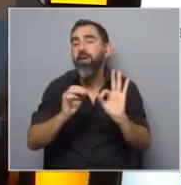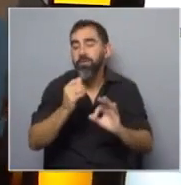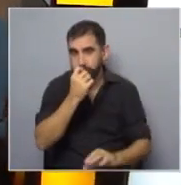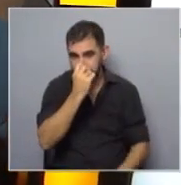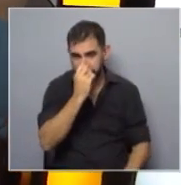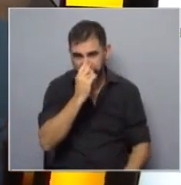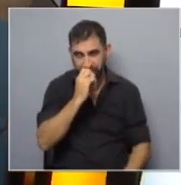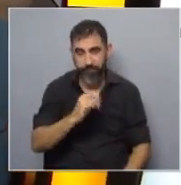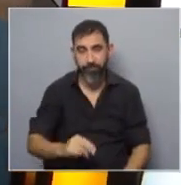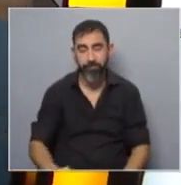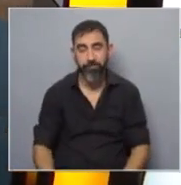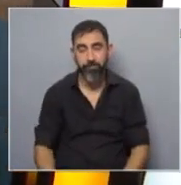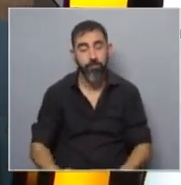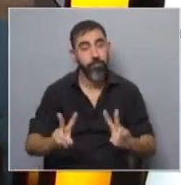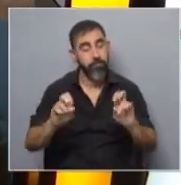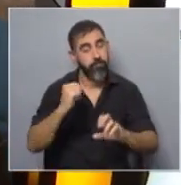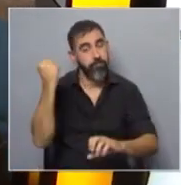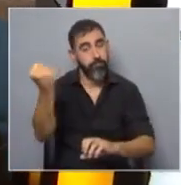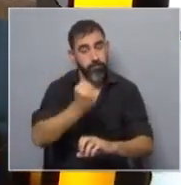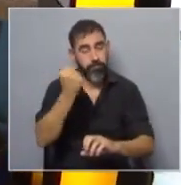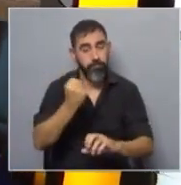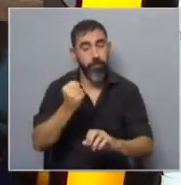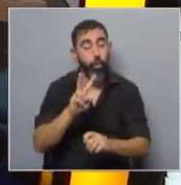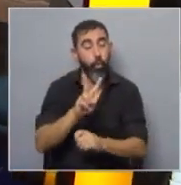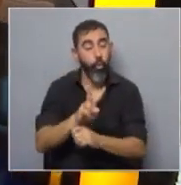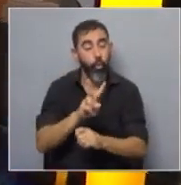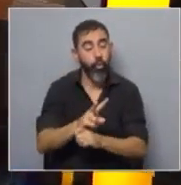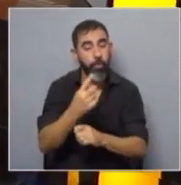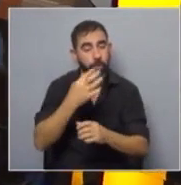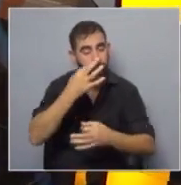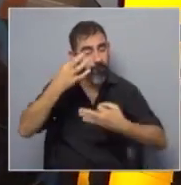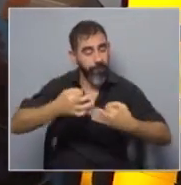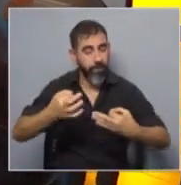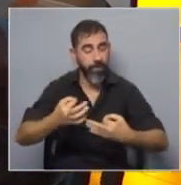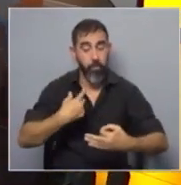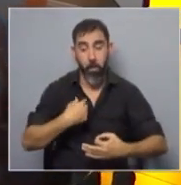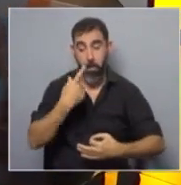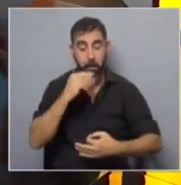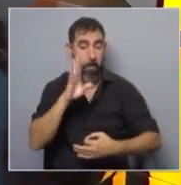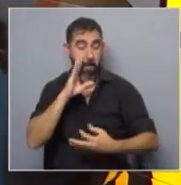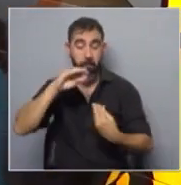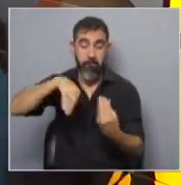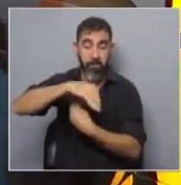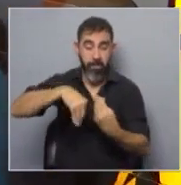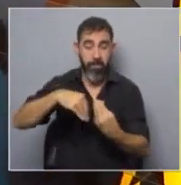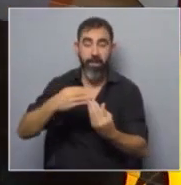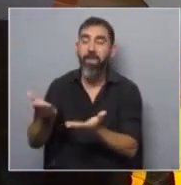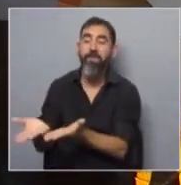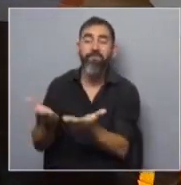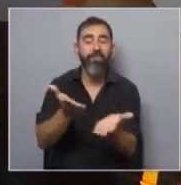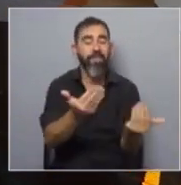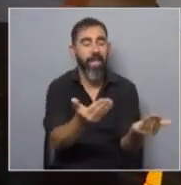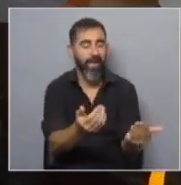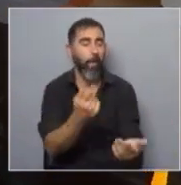No es menor el tema, ¿no? De decir, bueno, mantener un control, pero a su vez legitimás, ¿no? Esa figura paterna o familiar que invita